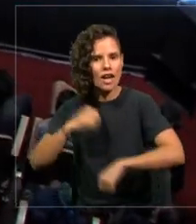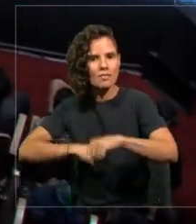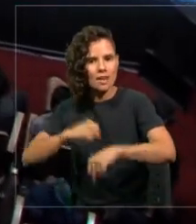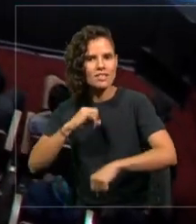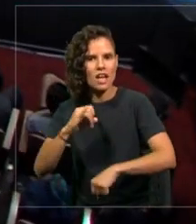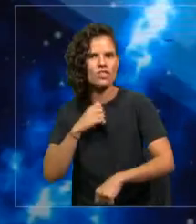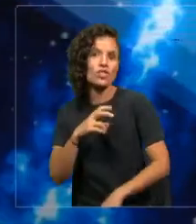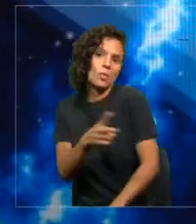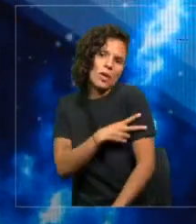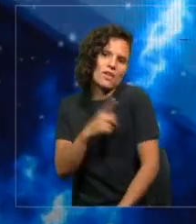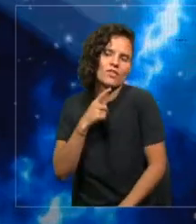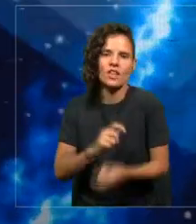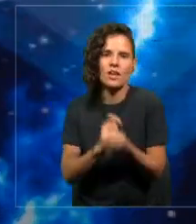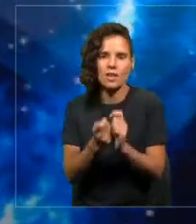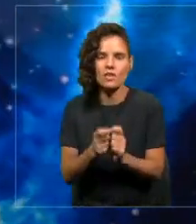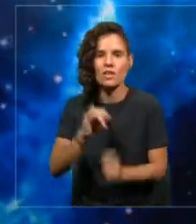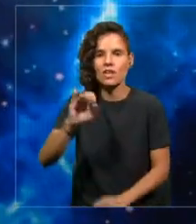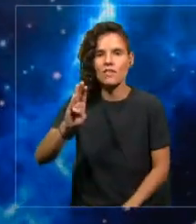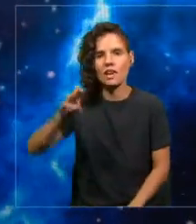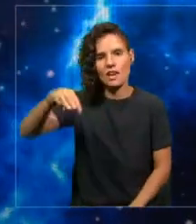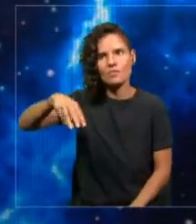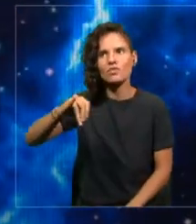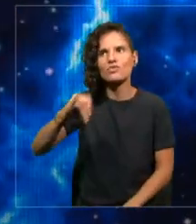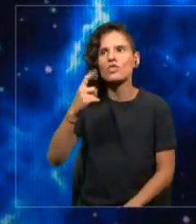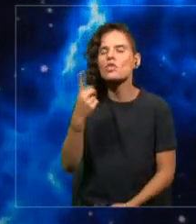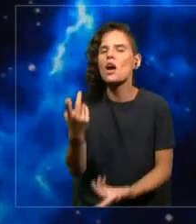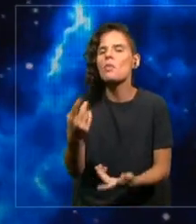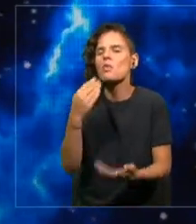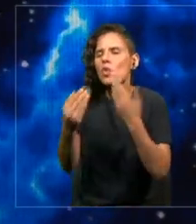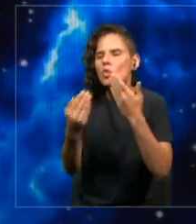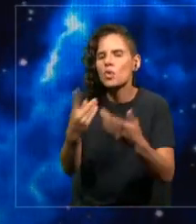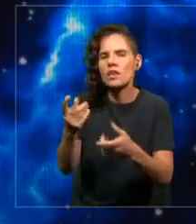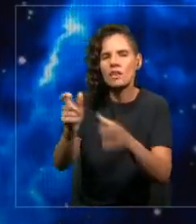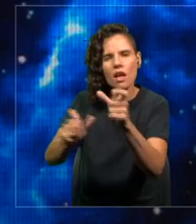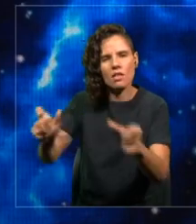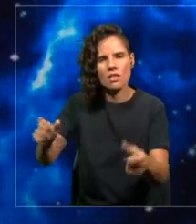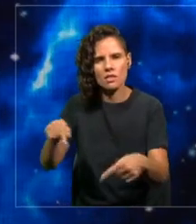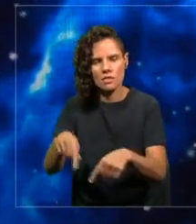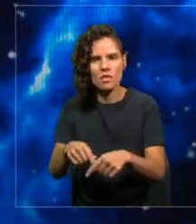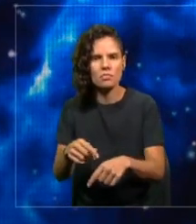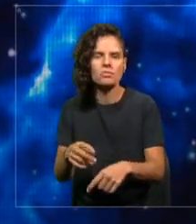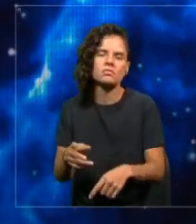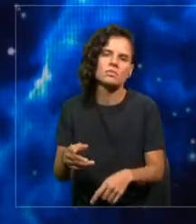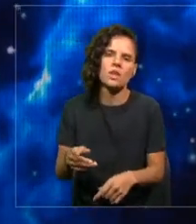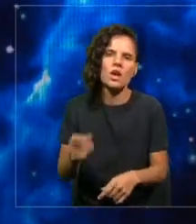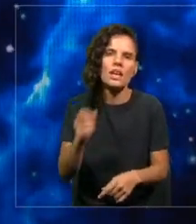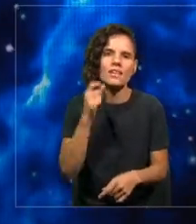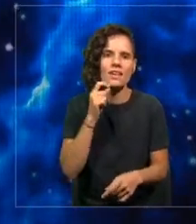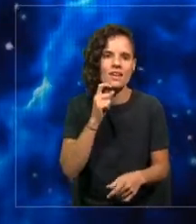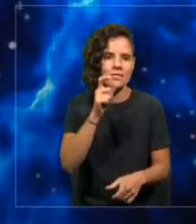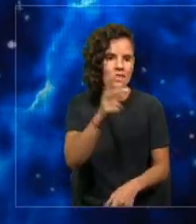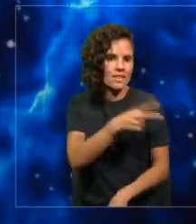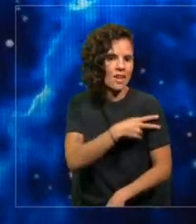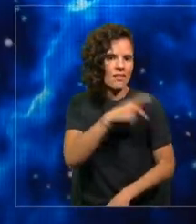IBM hace una encuesta anual de empleadores usualmente. Hace cinco años el requerimiento top era